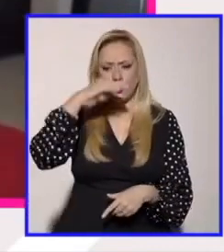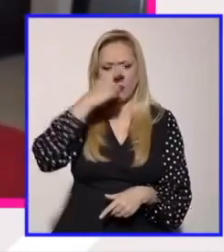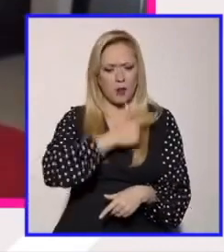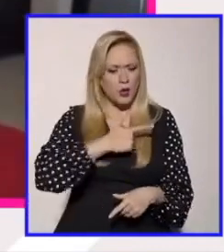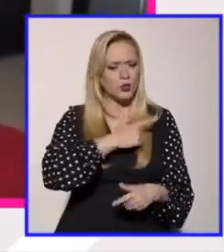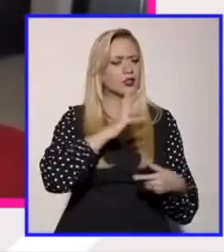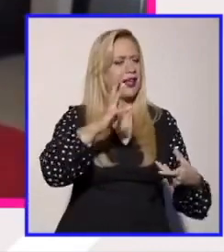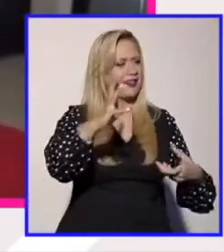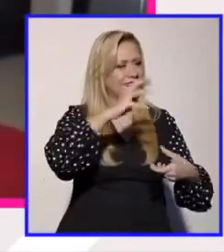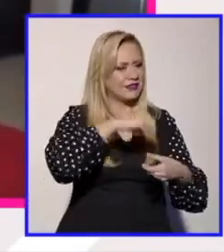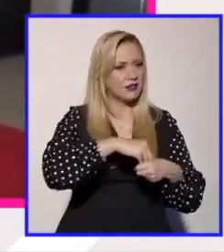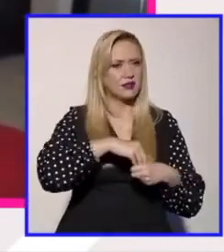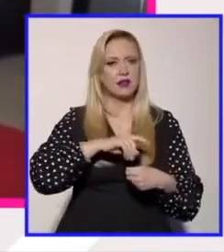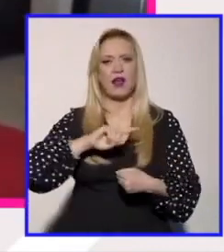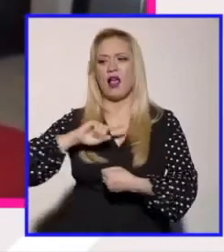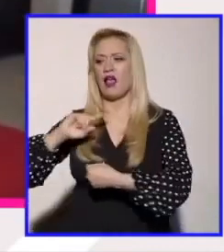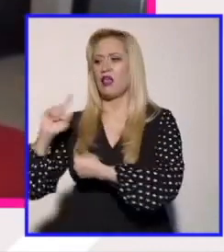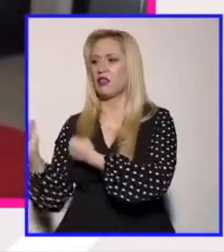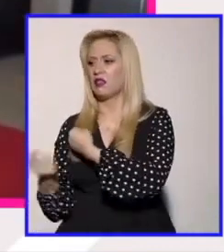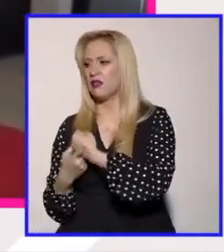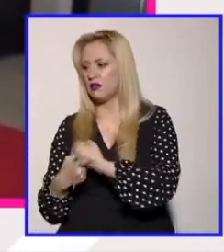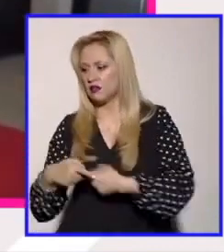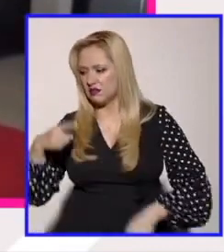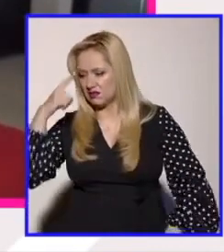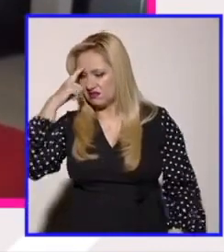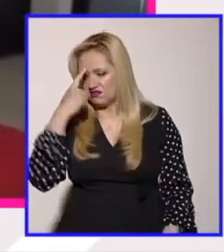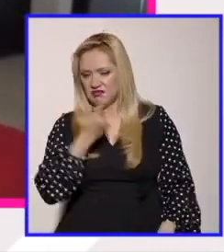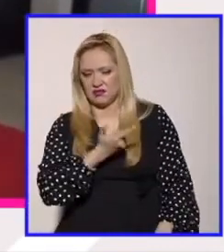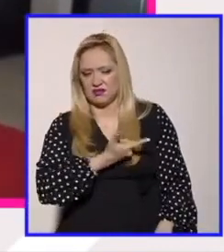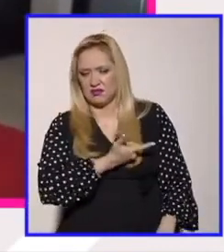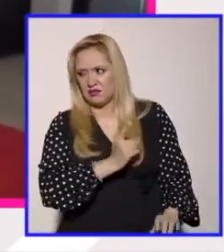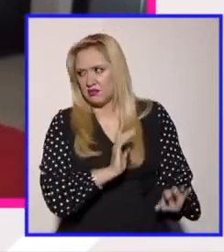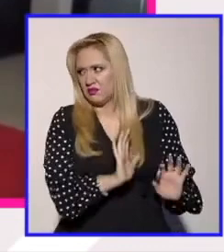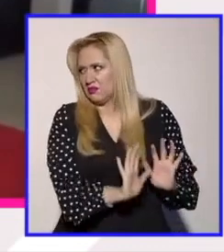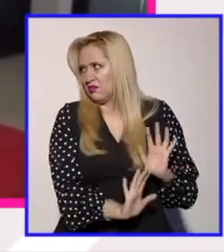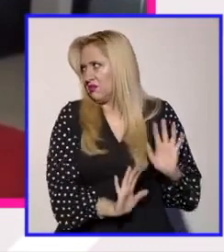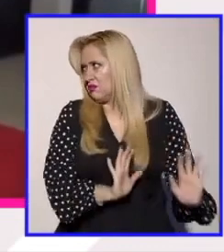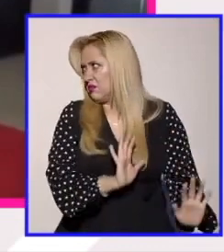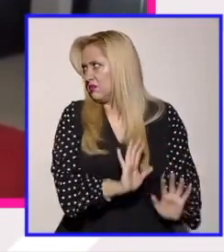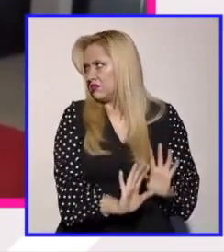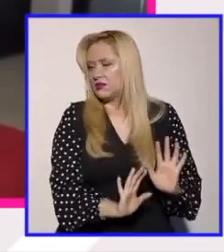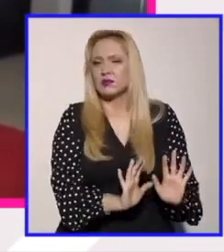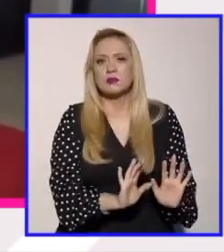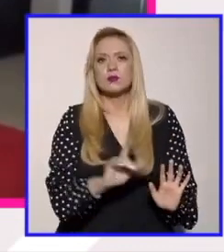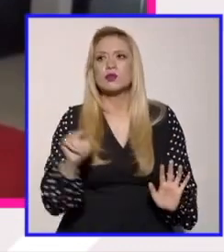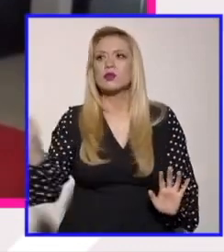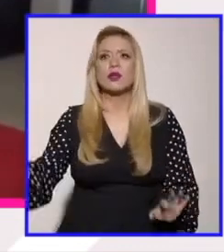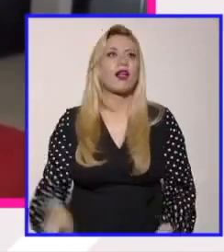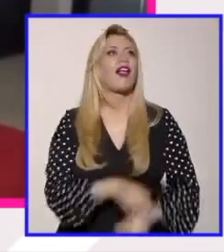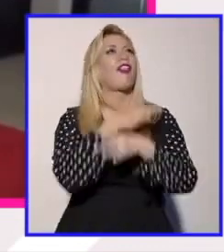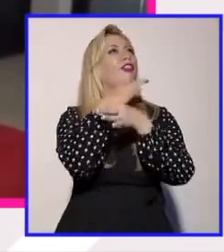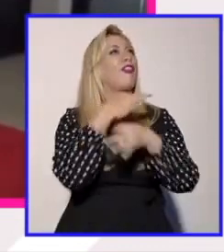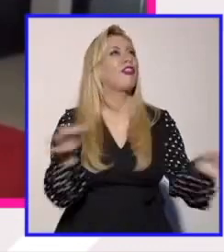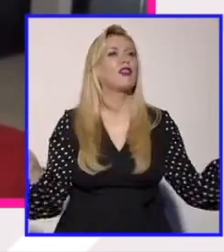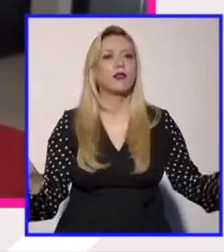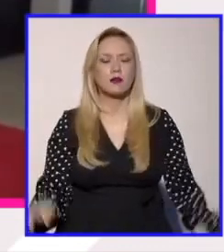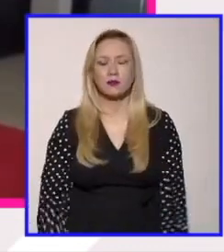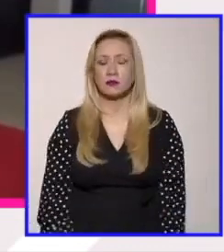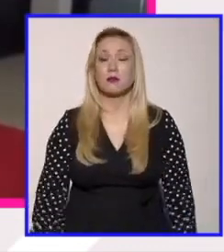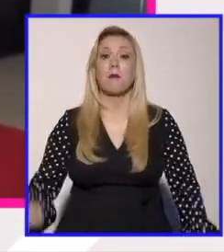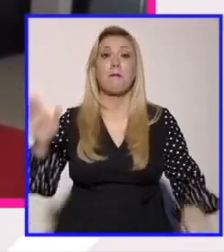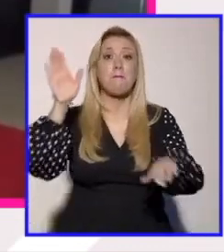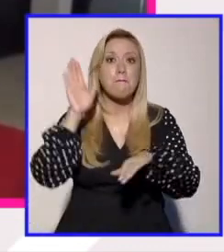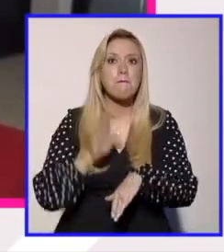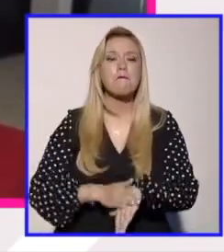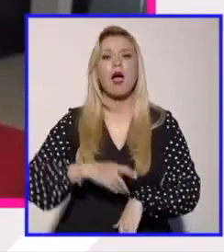bambalinas puede que todavía esté solucionando cosas internamente y entonces lo que sale a relucir acá es la velocidad con la que de